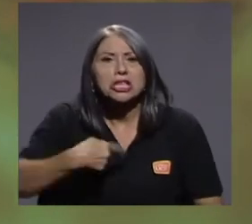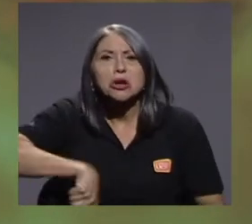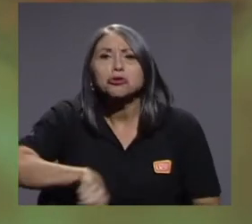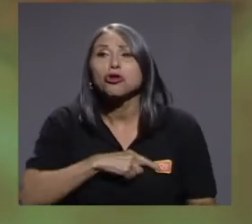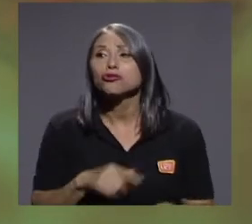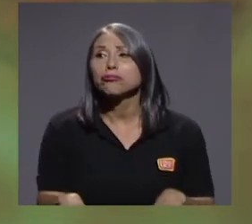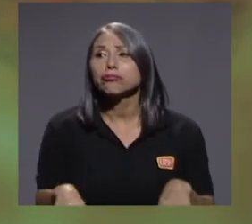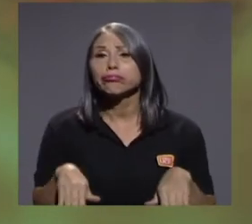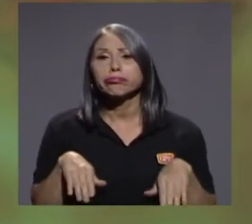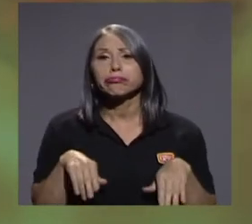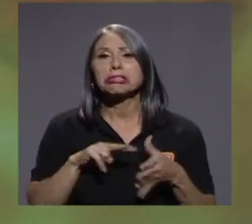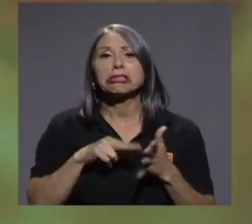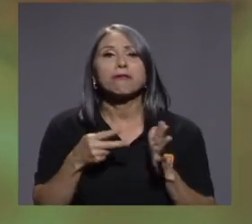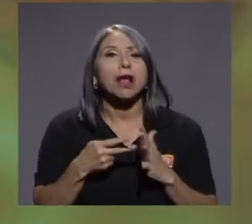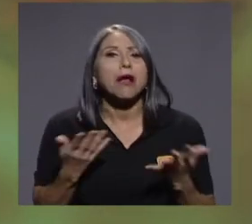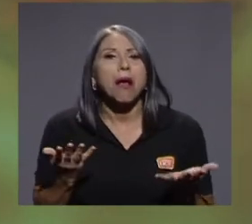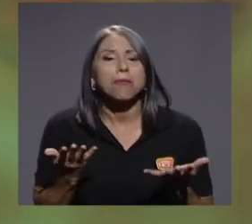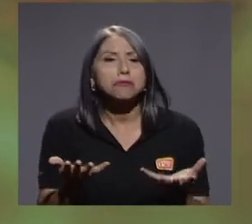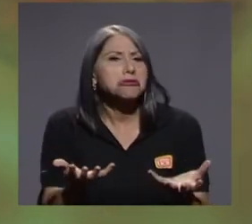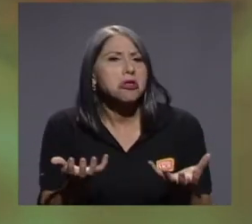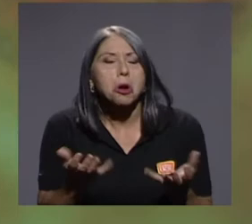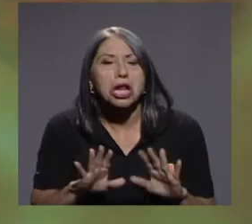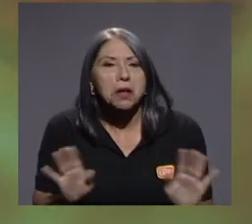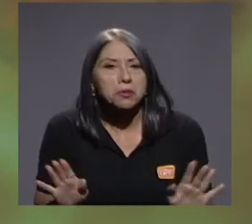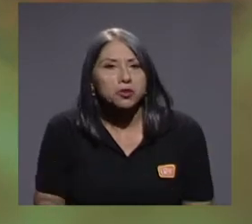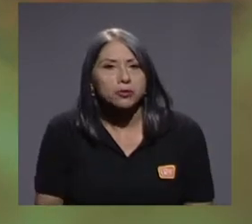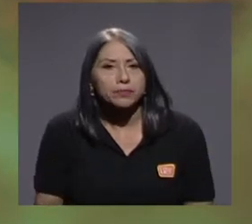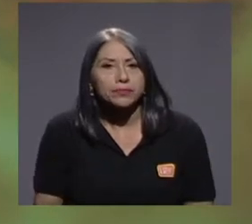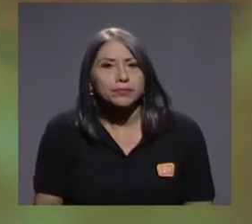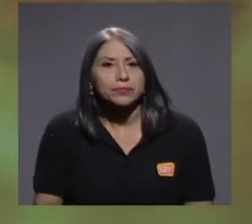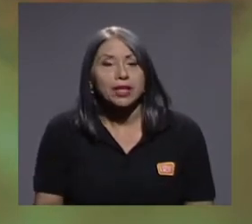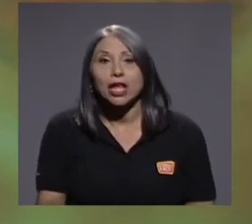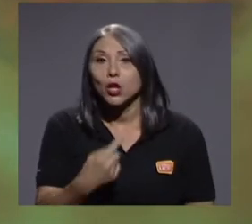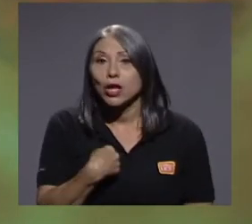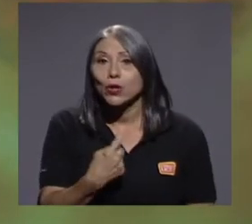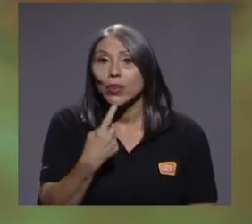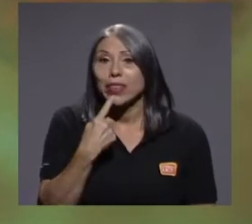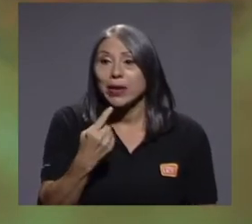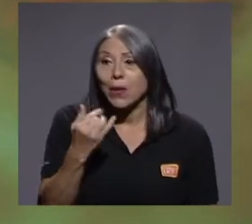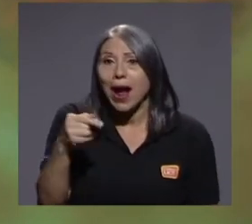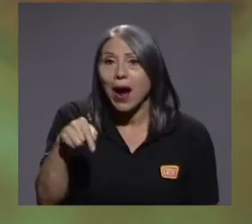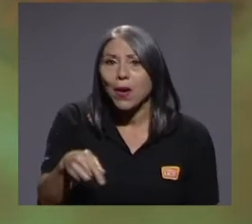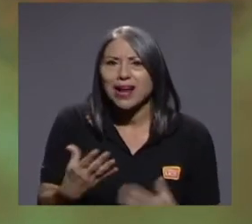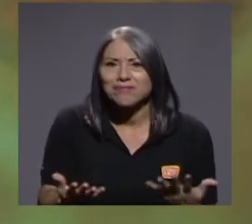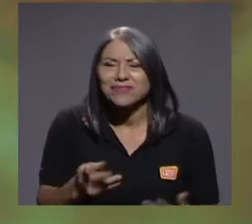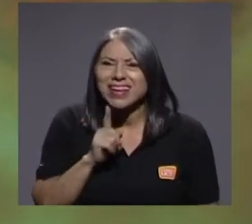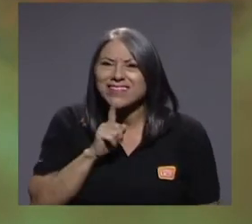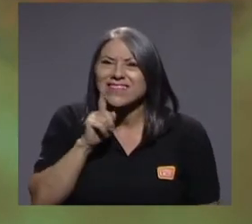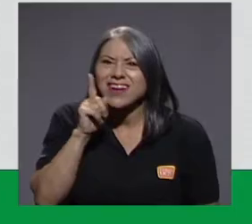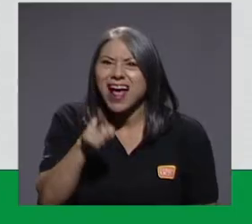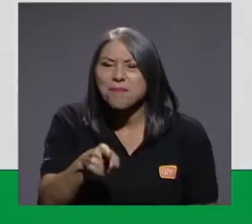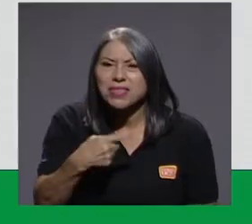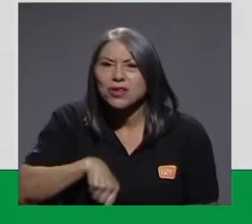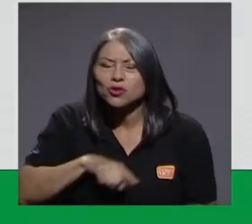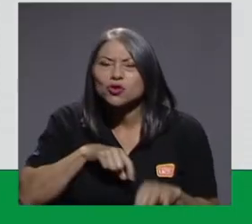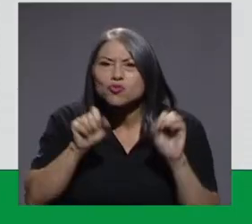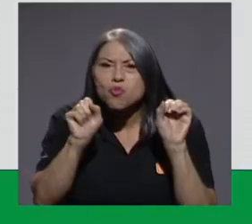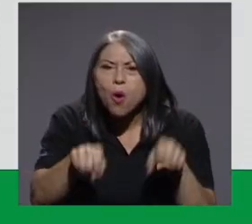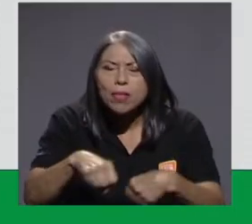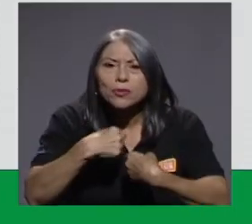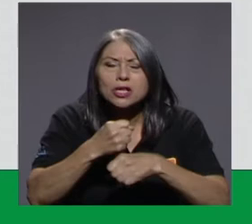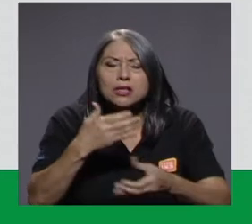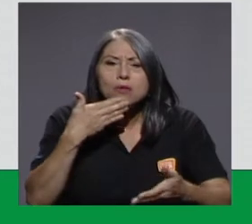simplemente porque no queremos. Y esto que digo acá en la última pregunta, ¿realmente podemos adoptar buenas